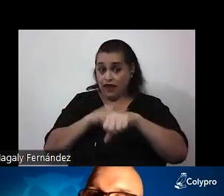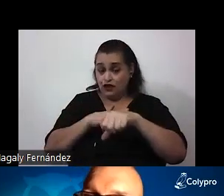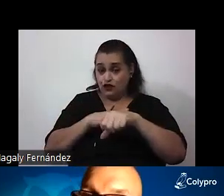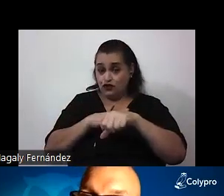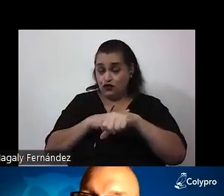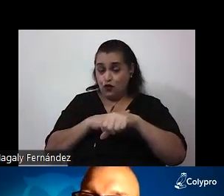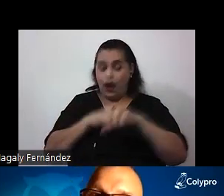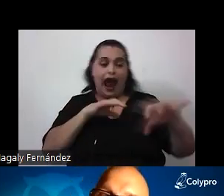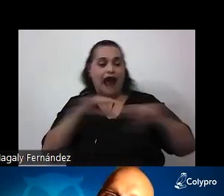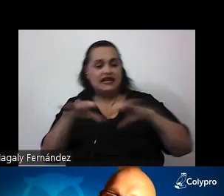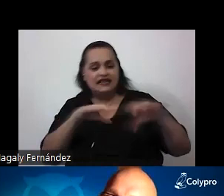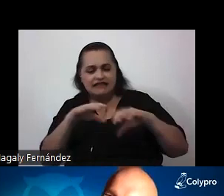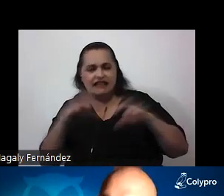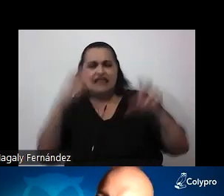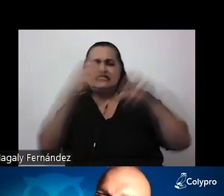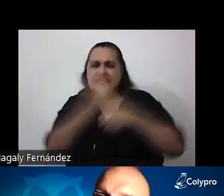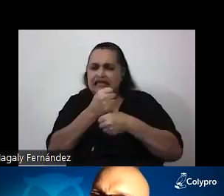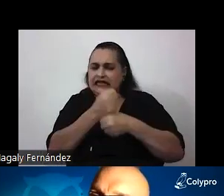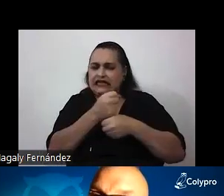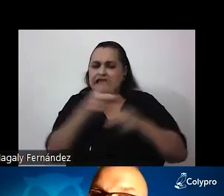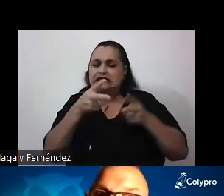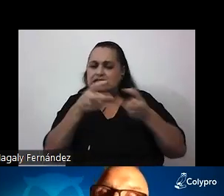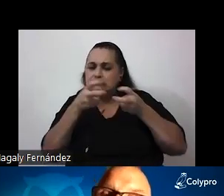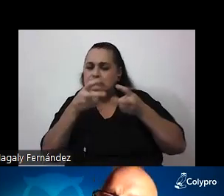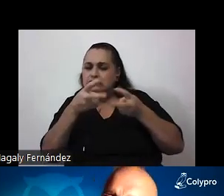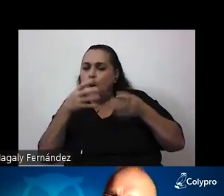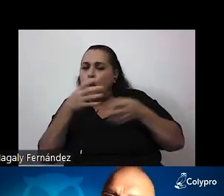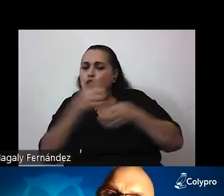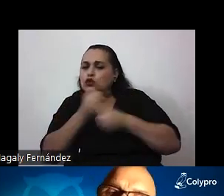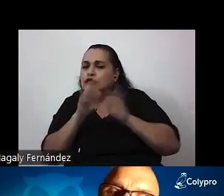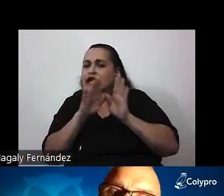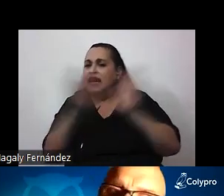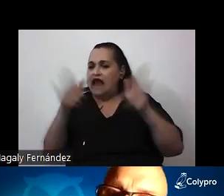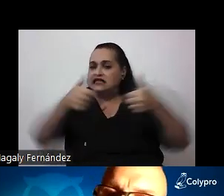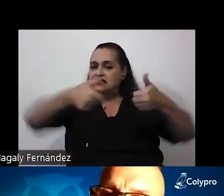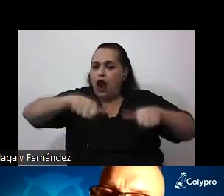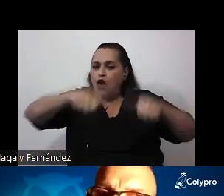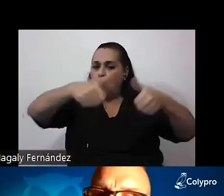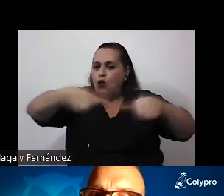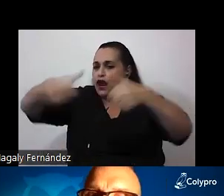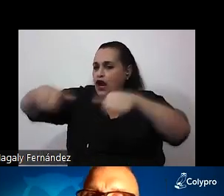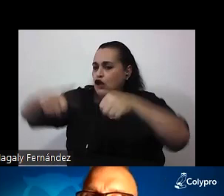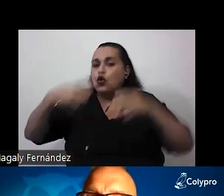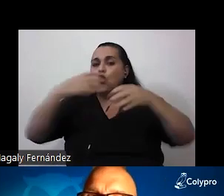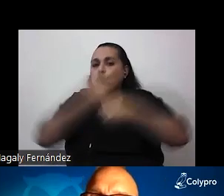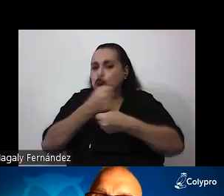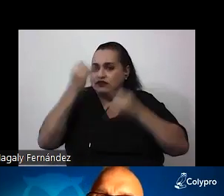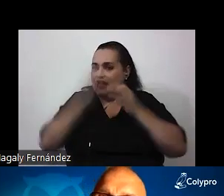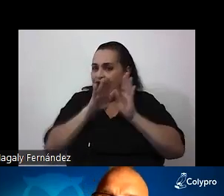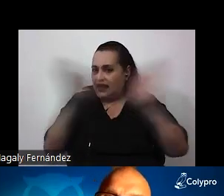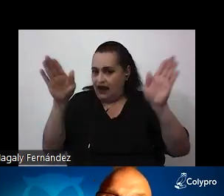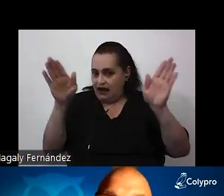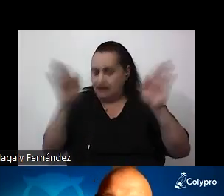actividades de síntesis a extraer algunas conclusiones generales a ponernos de acuerdo en algunas conclusiones generales a